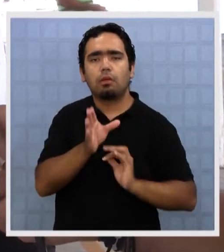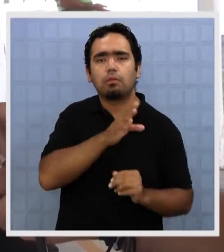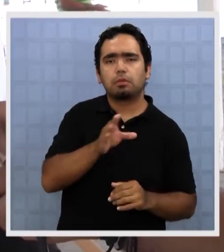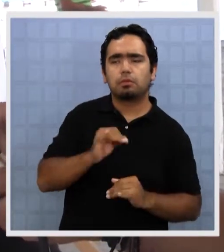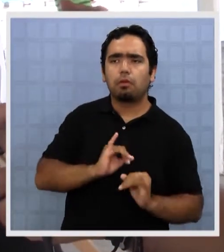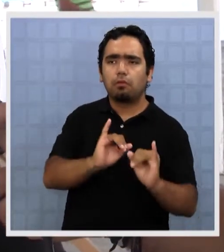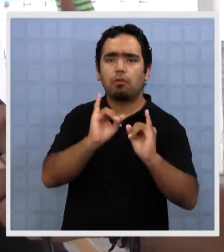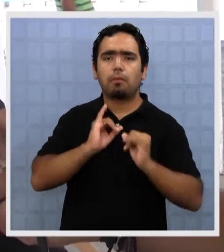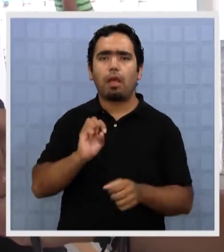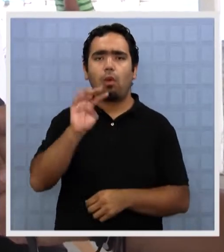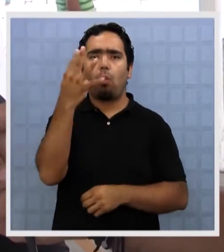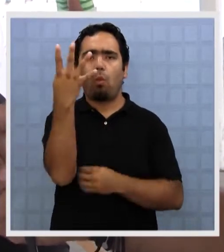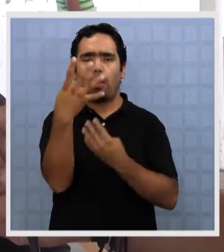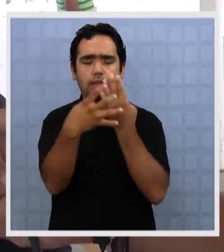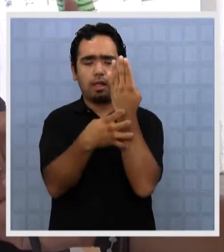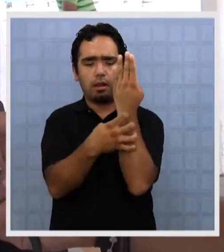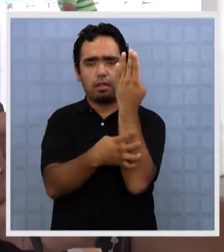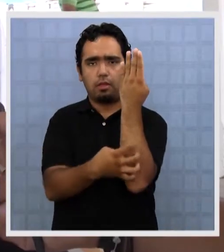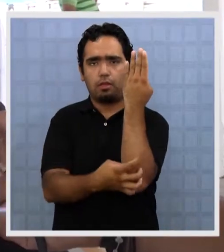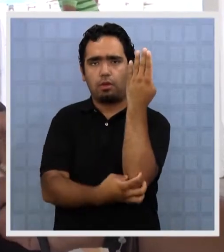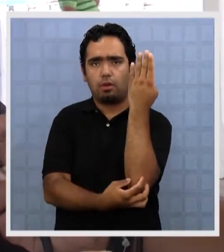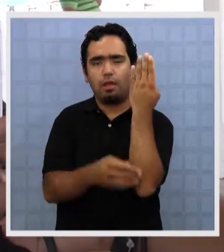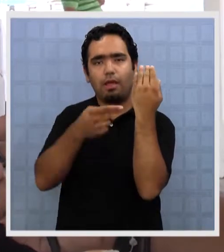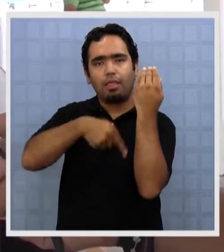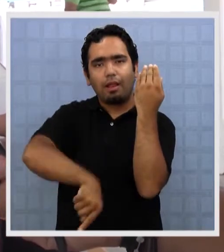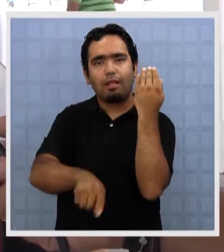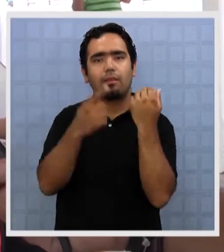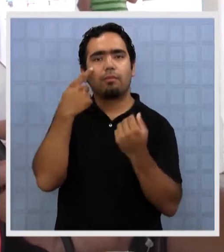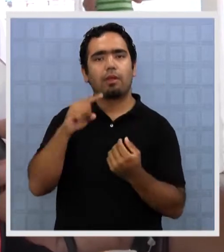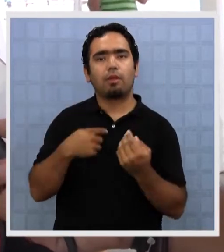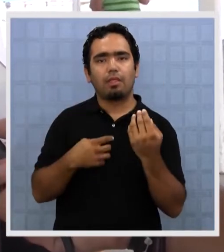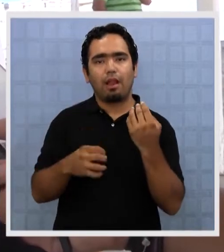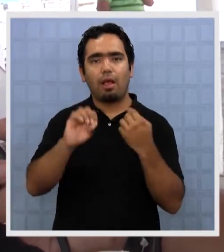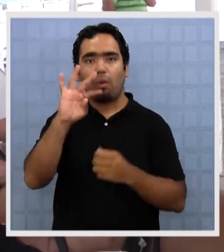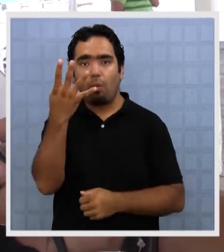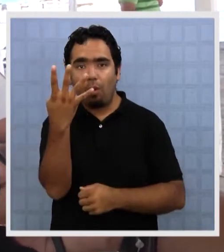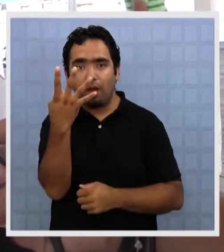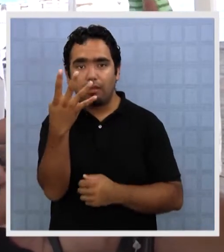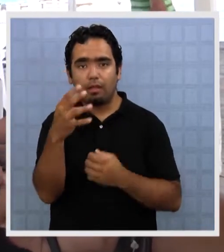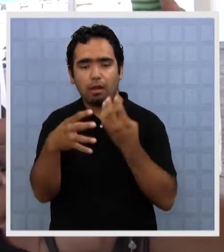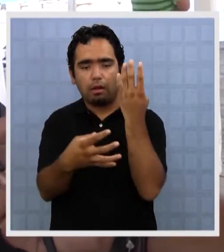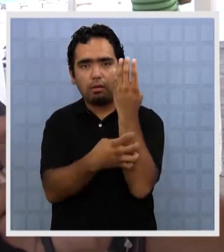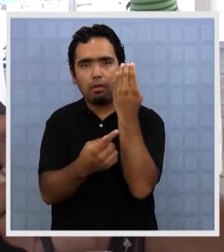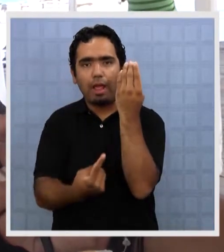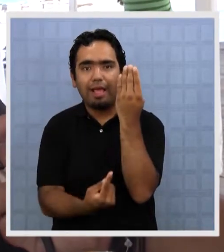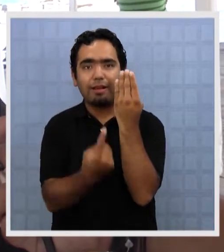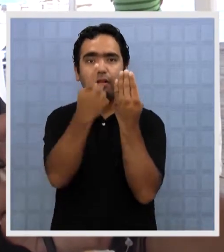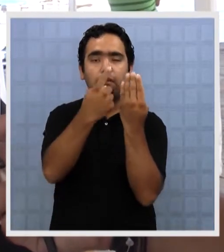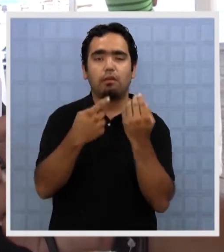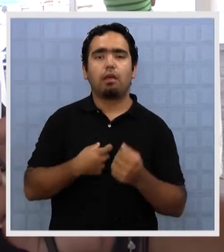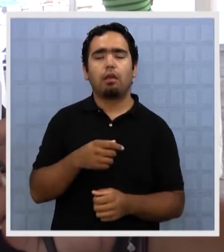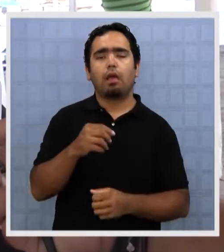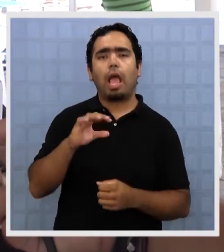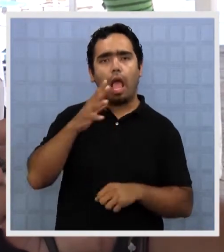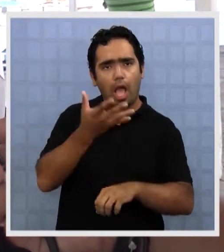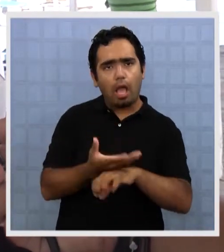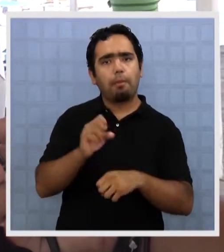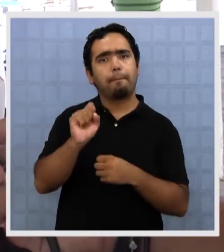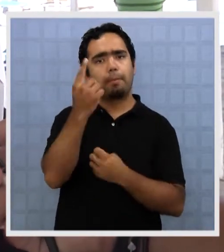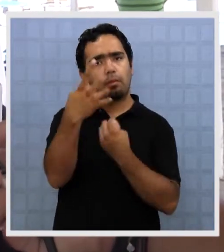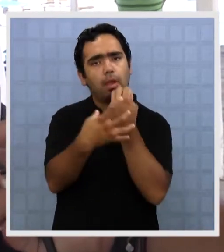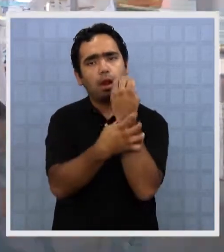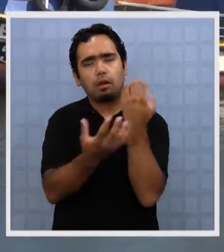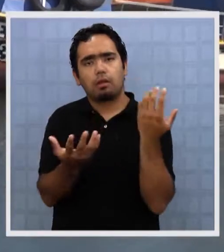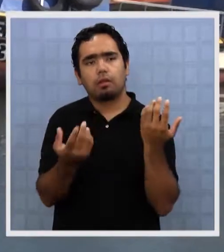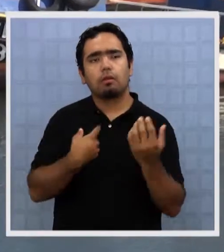informan desde la cuarta región hacia adelante, pero no se acuerdan que de la cuarta región para acá tenemos una primera